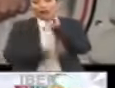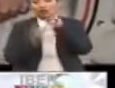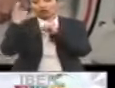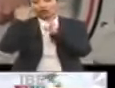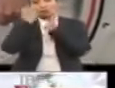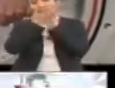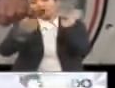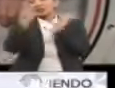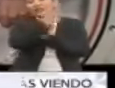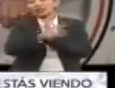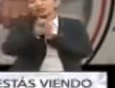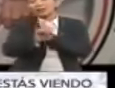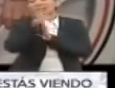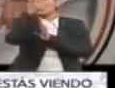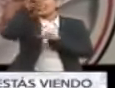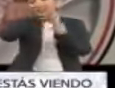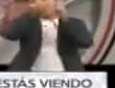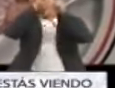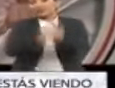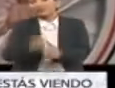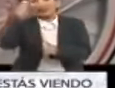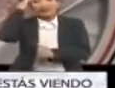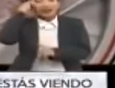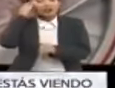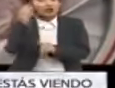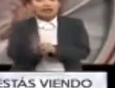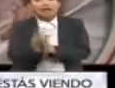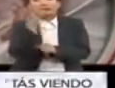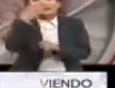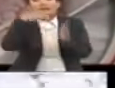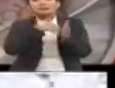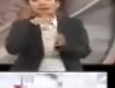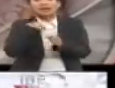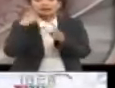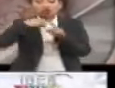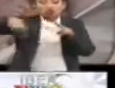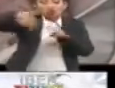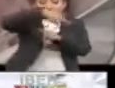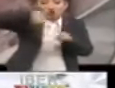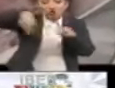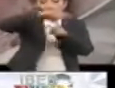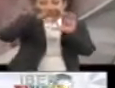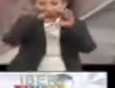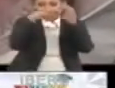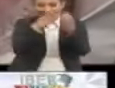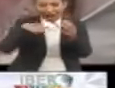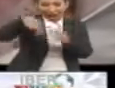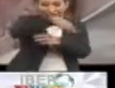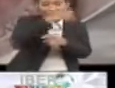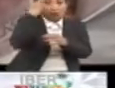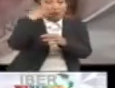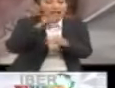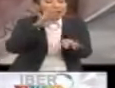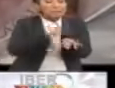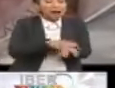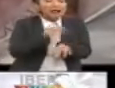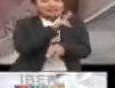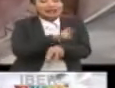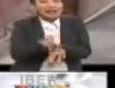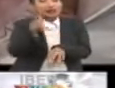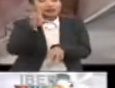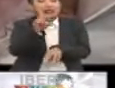misión de 197 días, lo que incluyó 3.000 órbitas alrededor de la Tierra y un viaje de más de